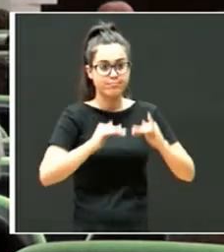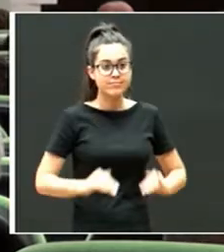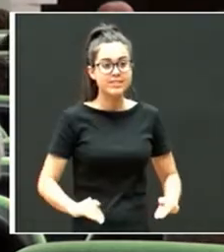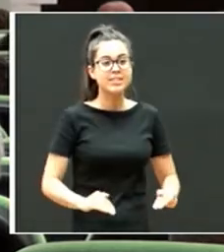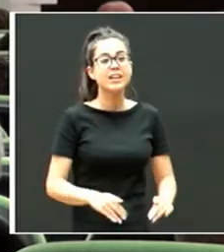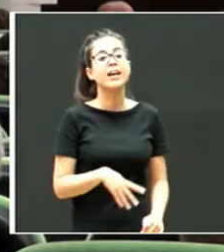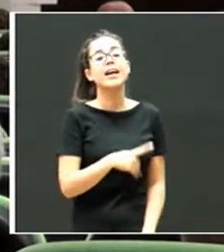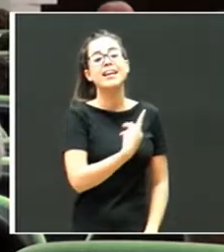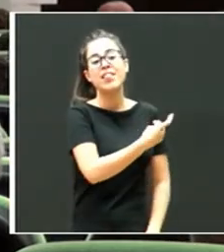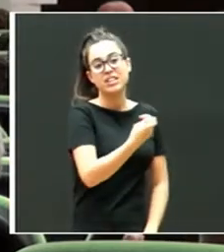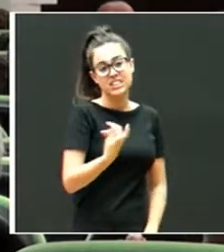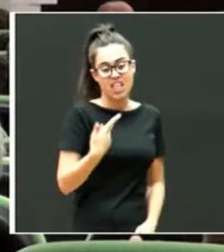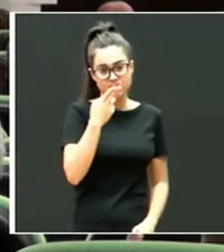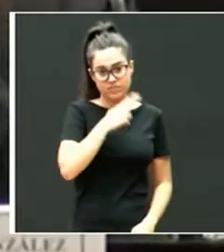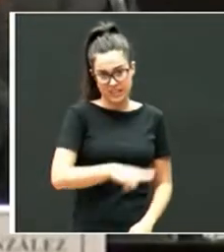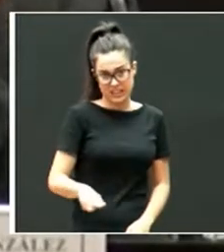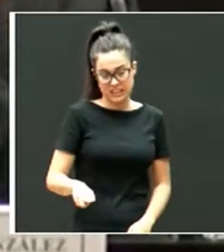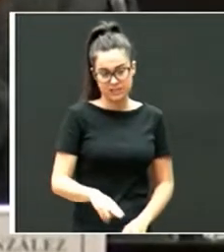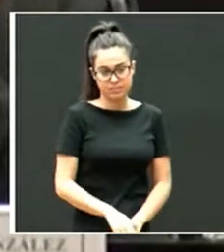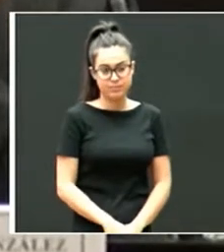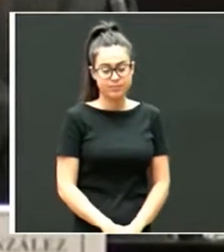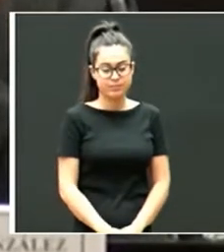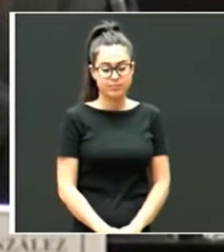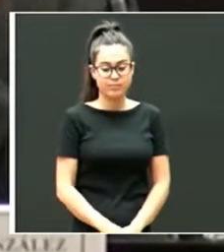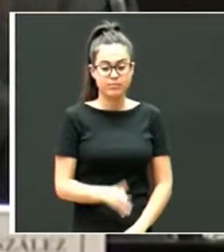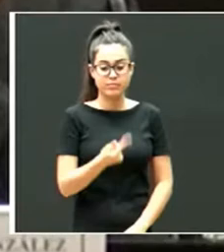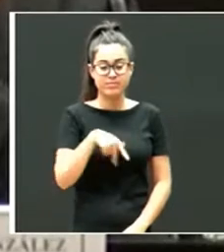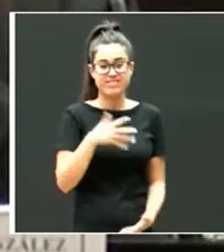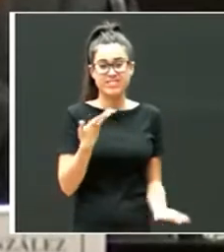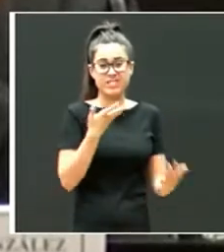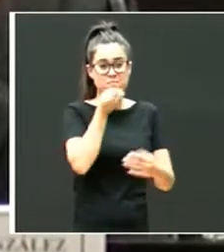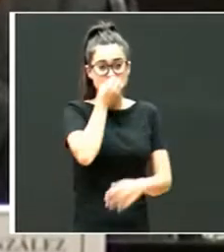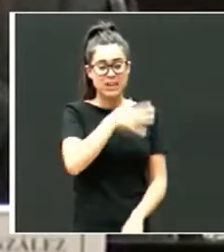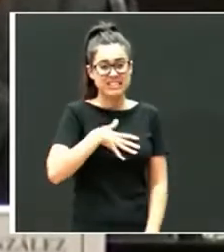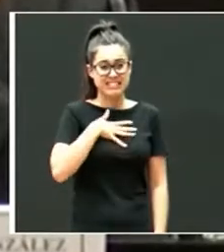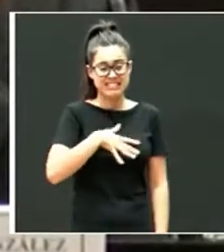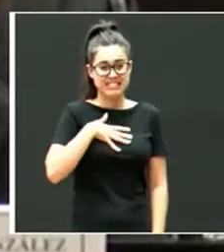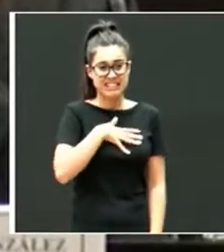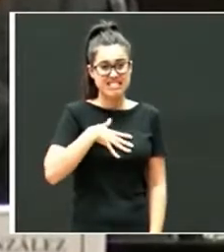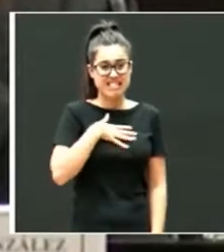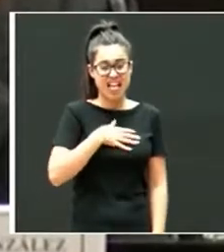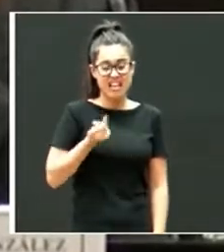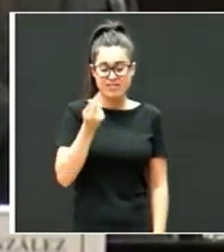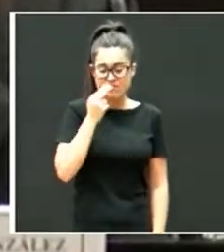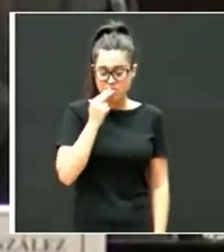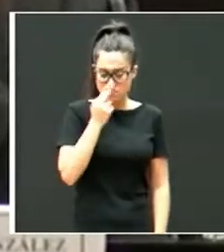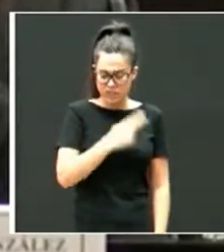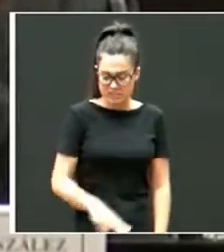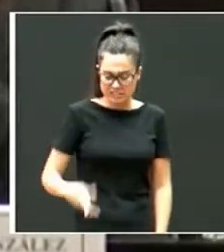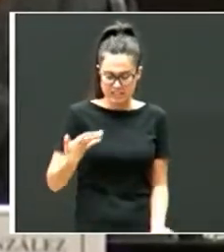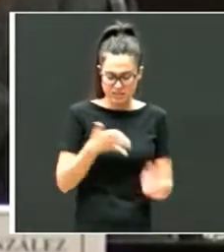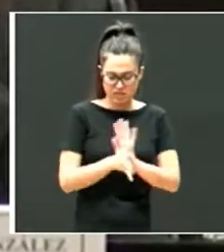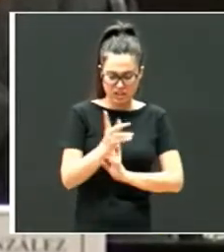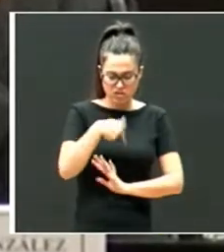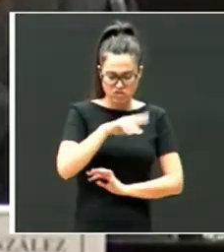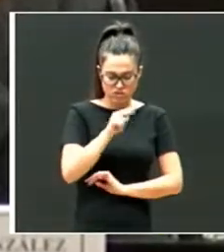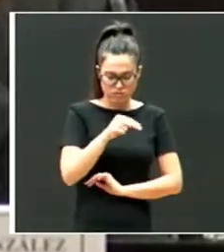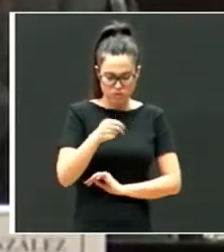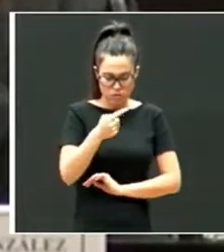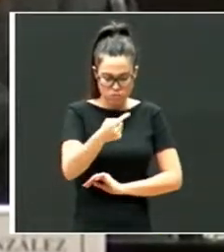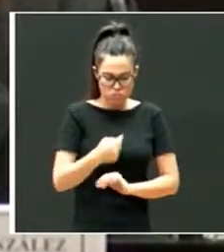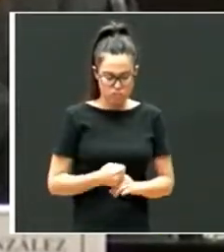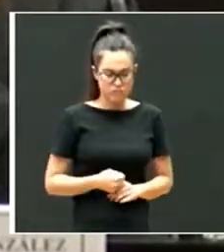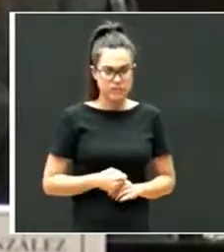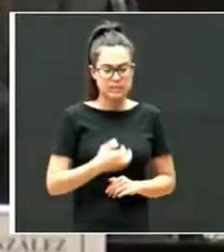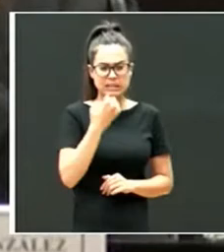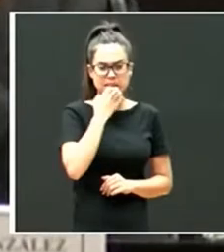infantiles. Vamos a suponer que necesitamos que el bienestar infantil dé uno. Si yo necesito que